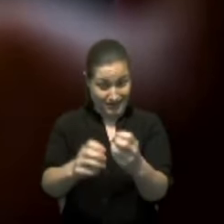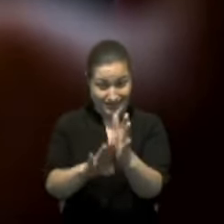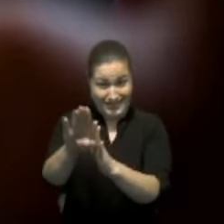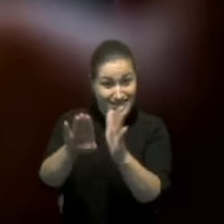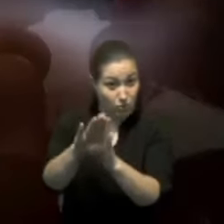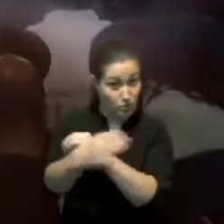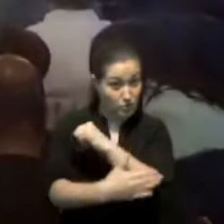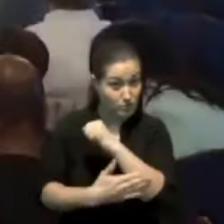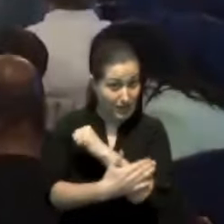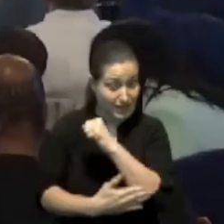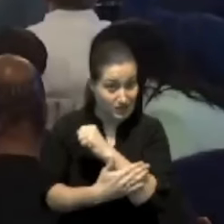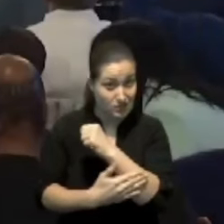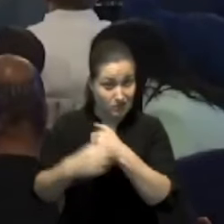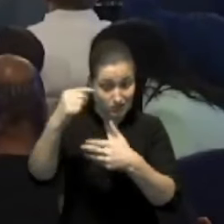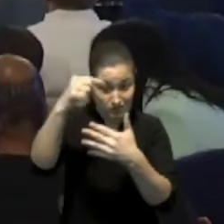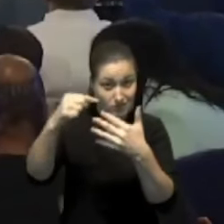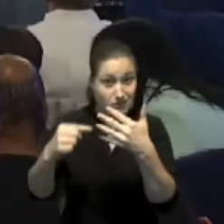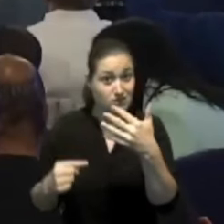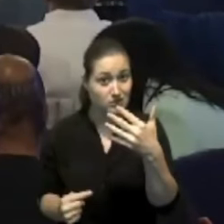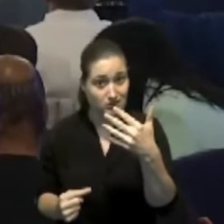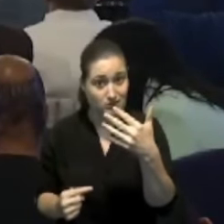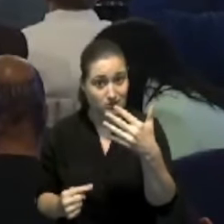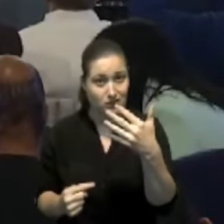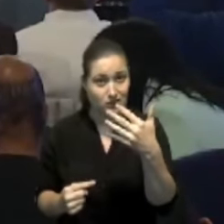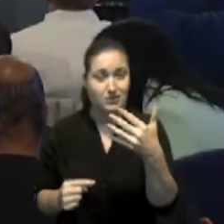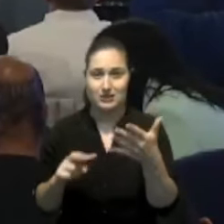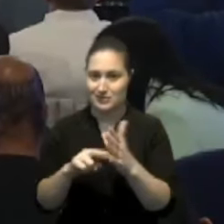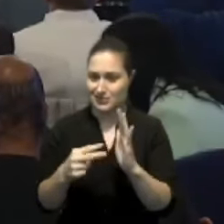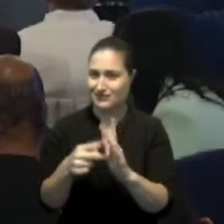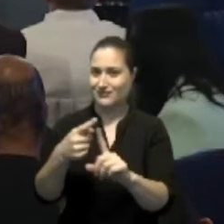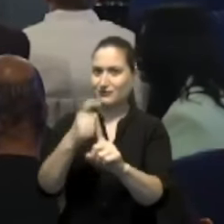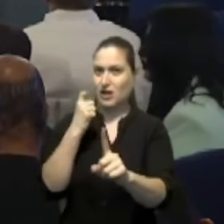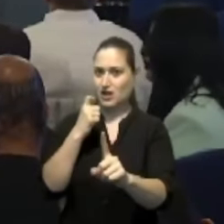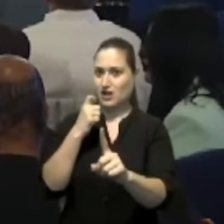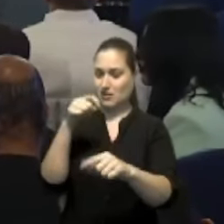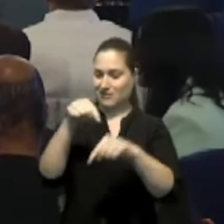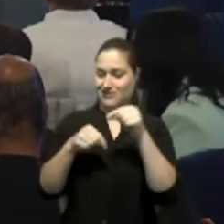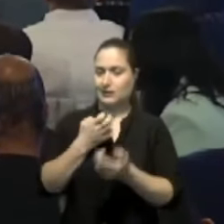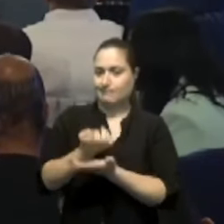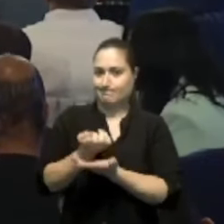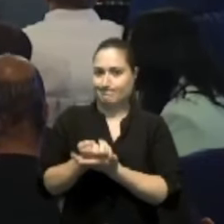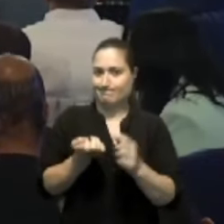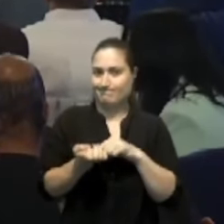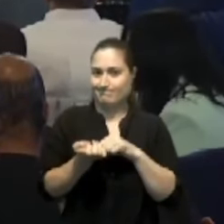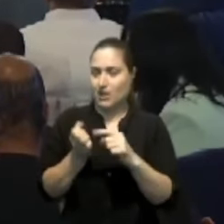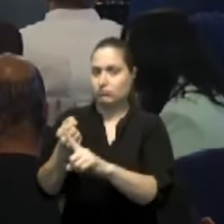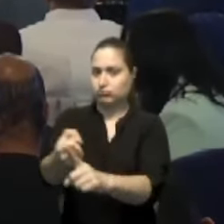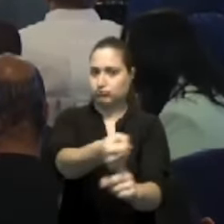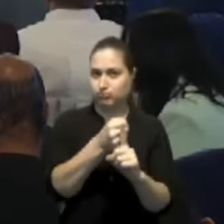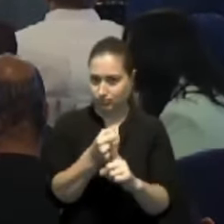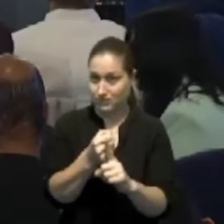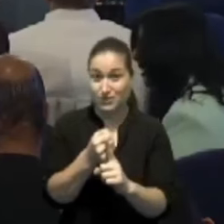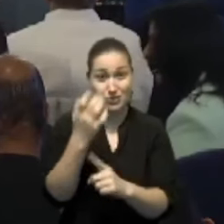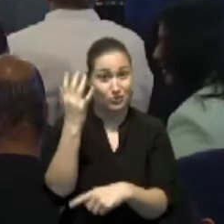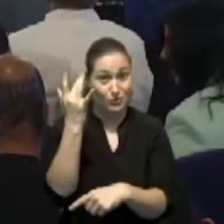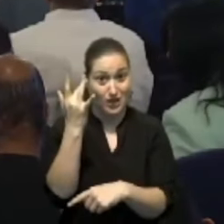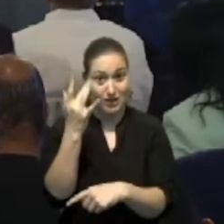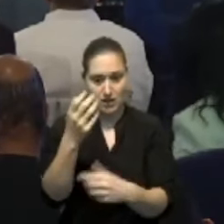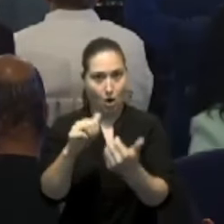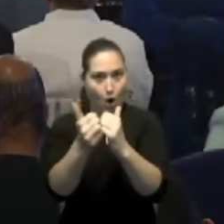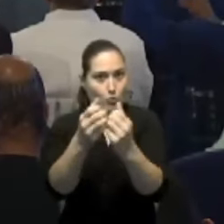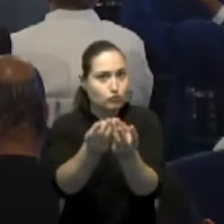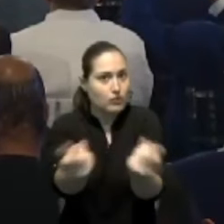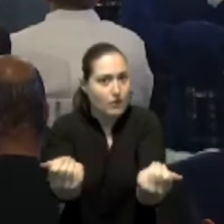en última instancia son de naturaleza fiscal porque se necesitan recursos monetarios para atenderlos.